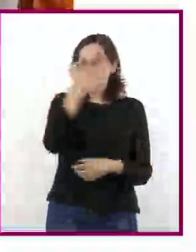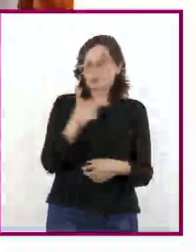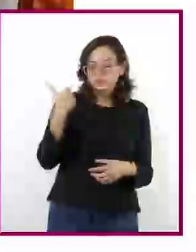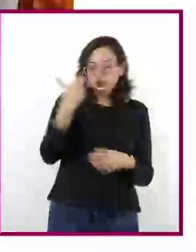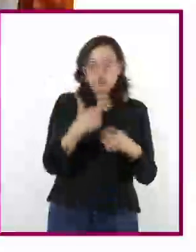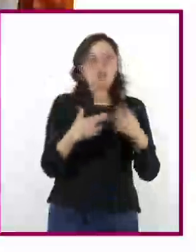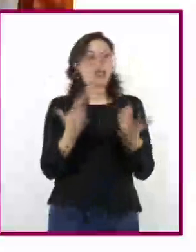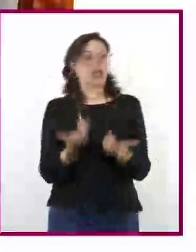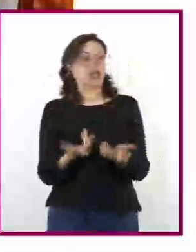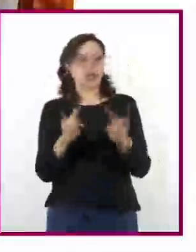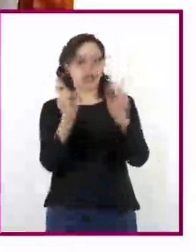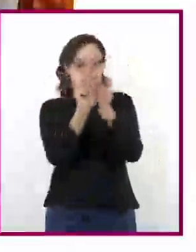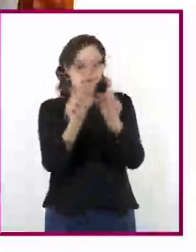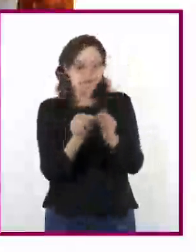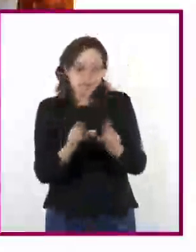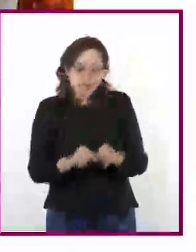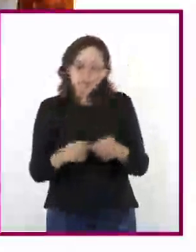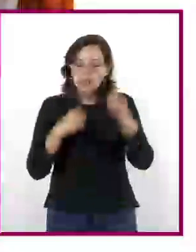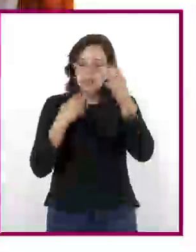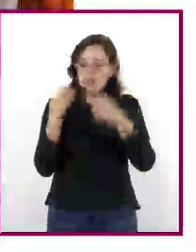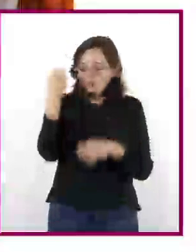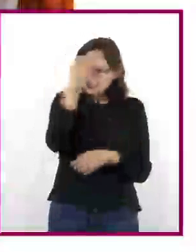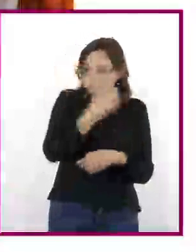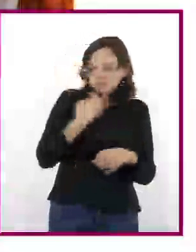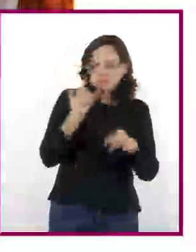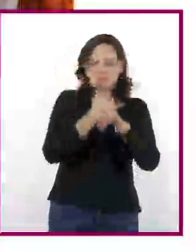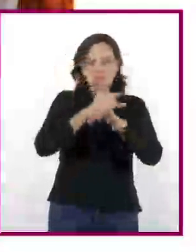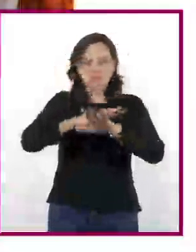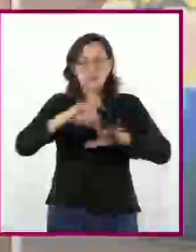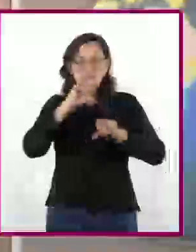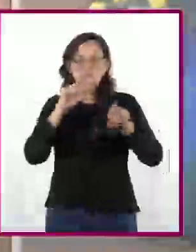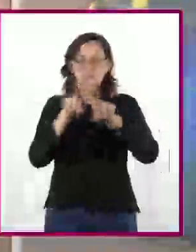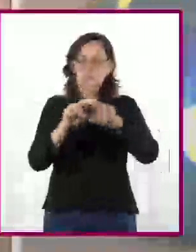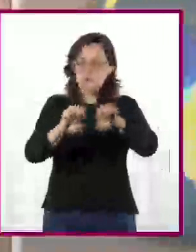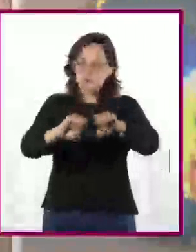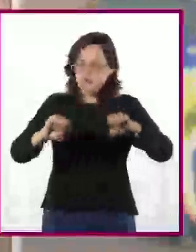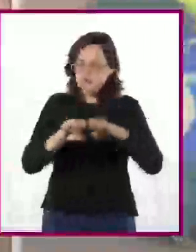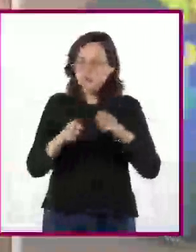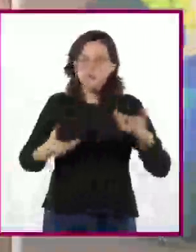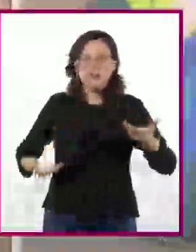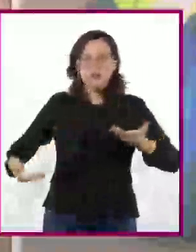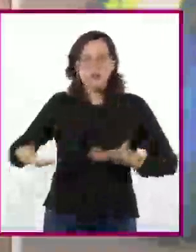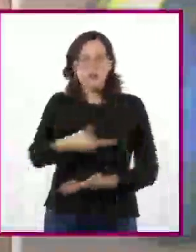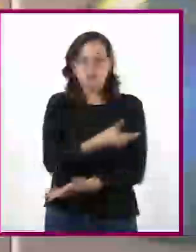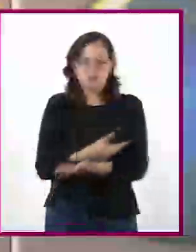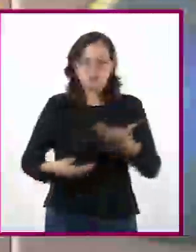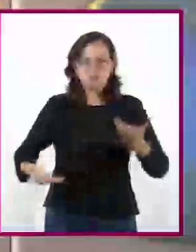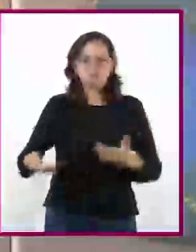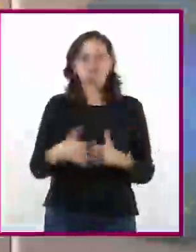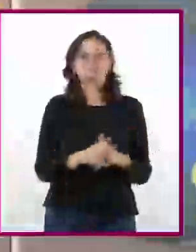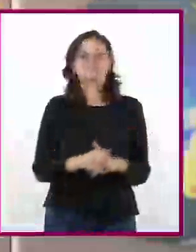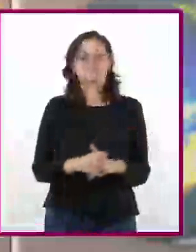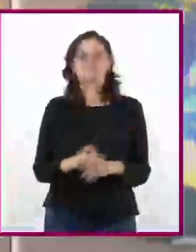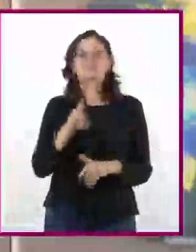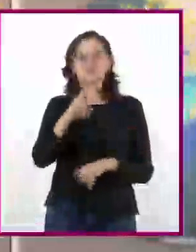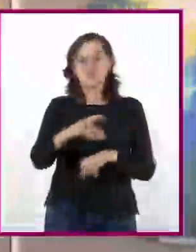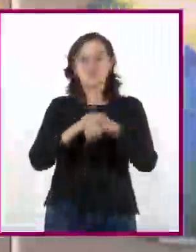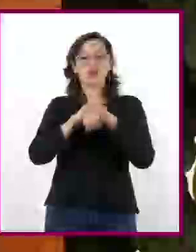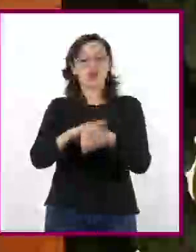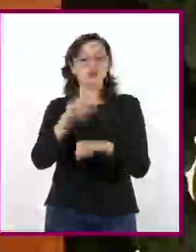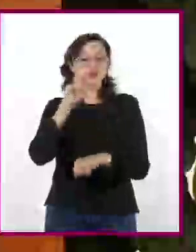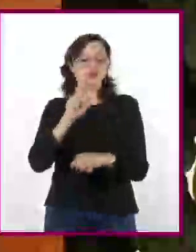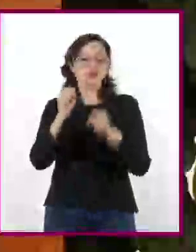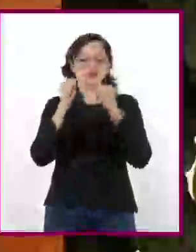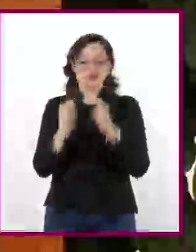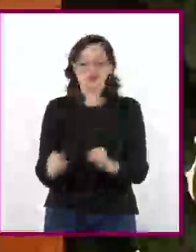la síntesis, la evaluación de información y el trabajo colaborativo. Seguro que tu amiga ya tomó nota de todo esto.